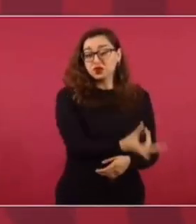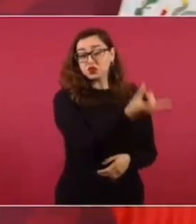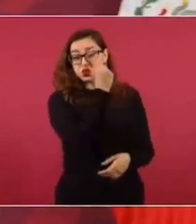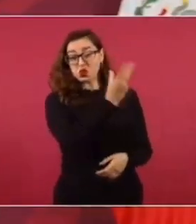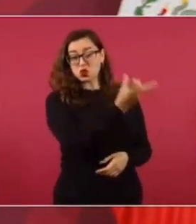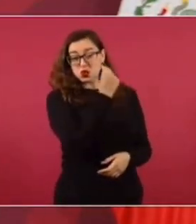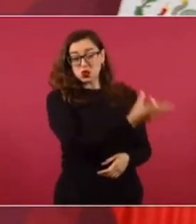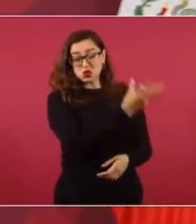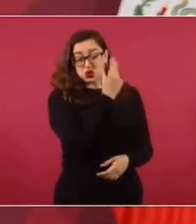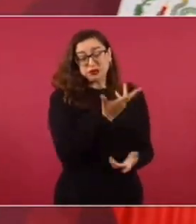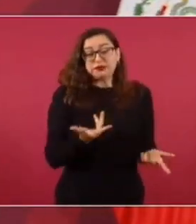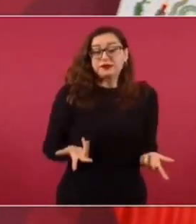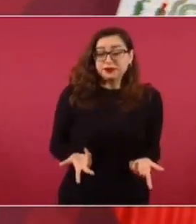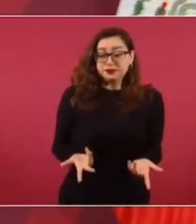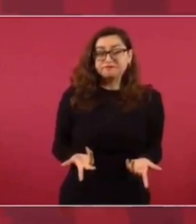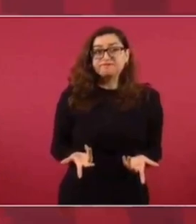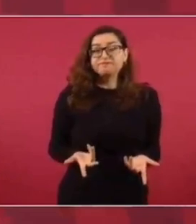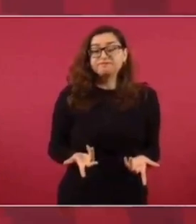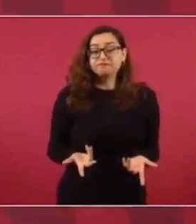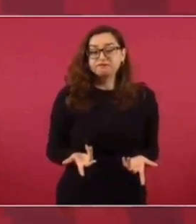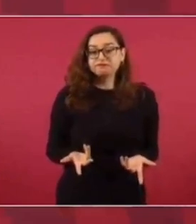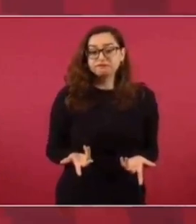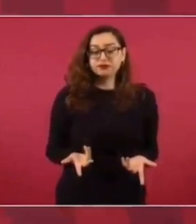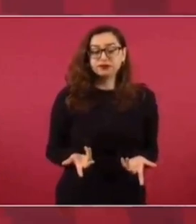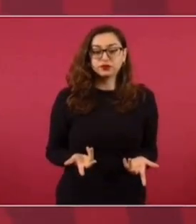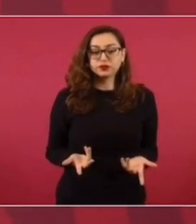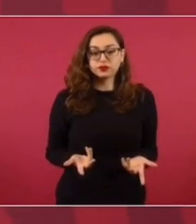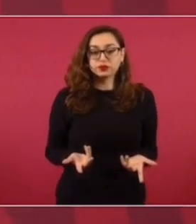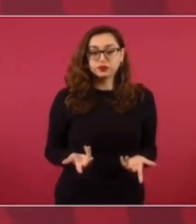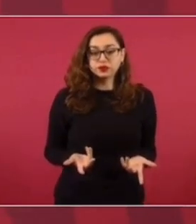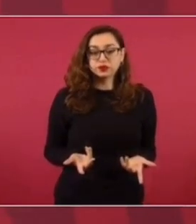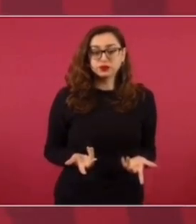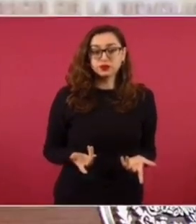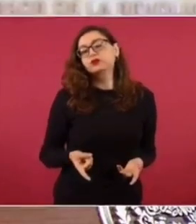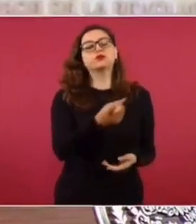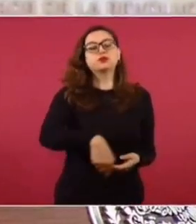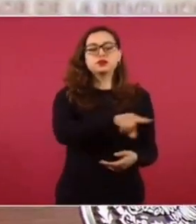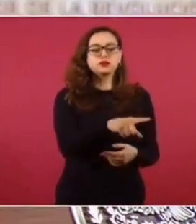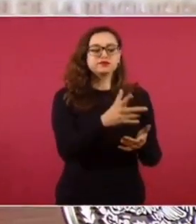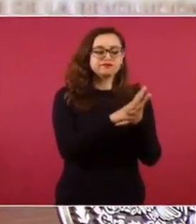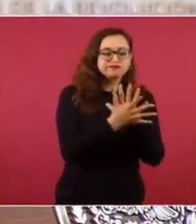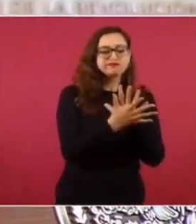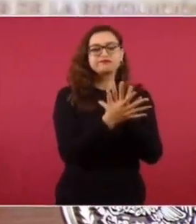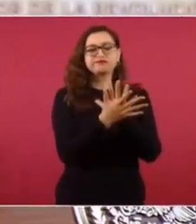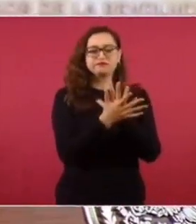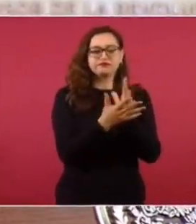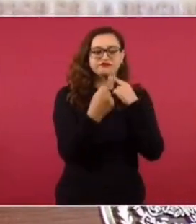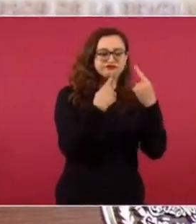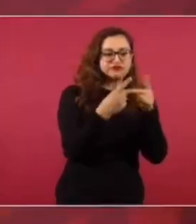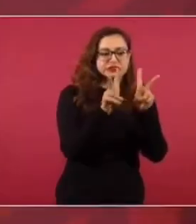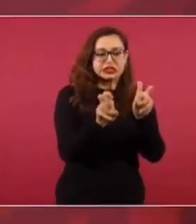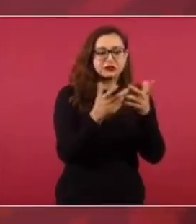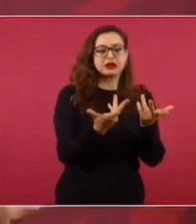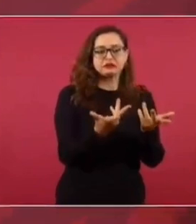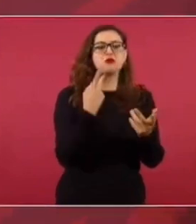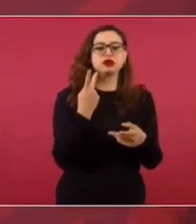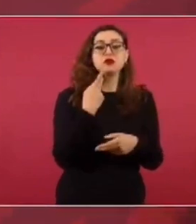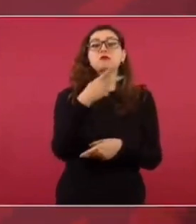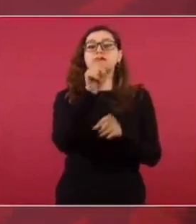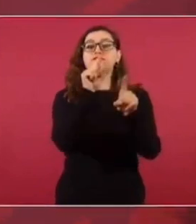están asociados, sino está de por medio el dinero que reciben